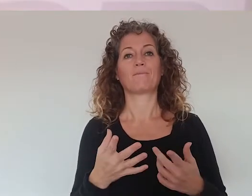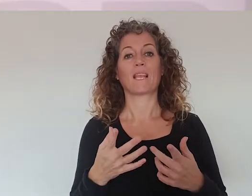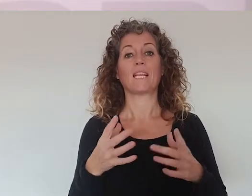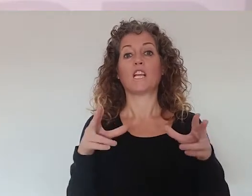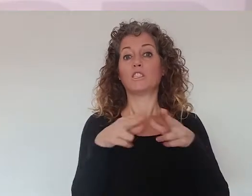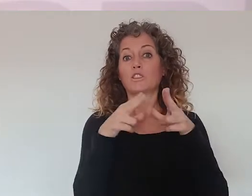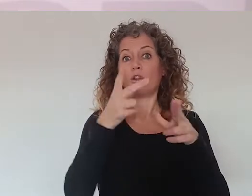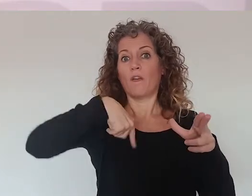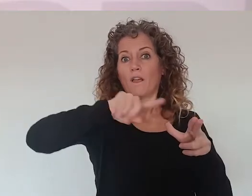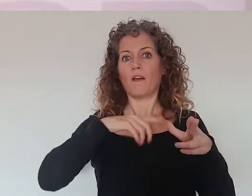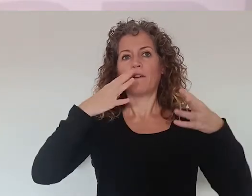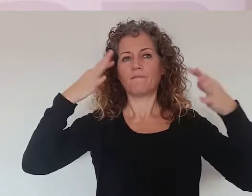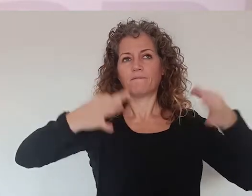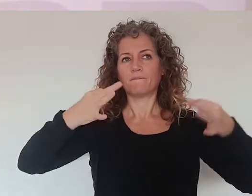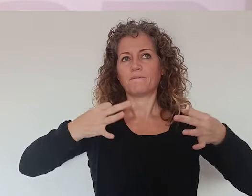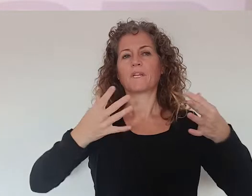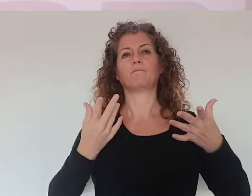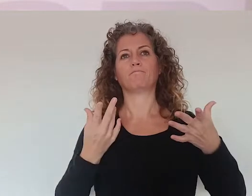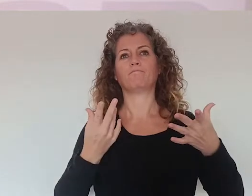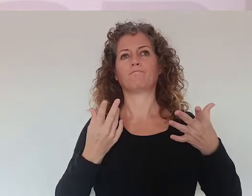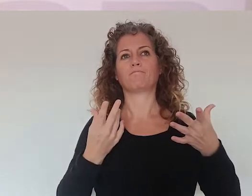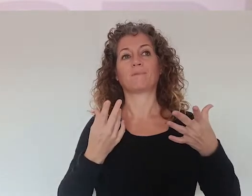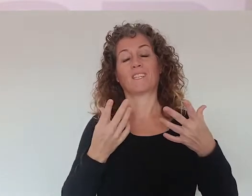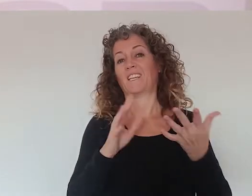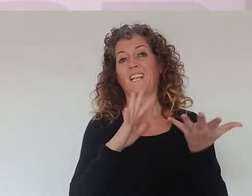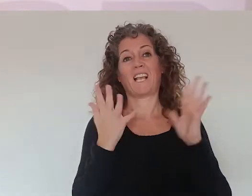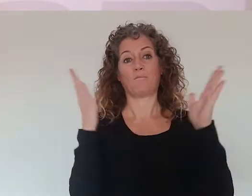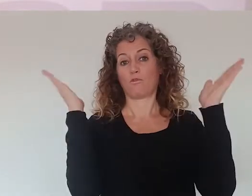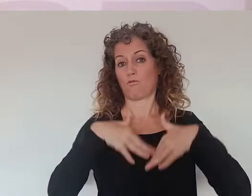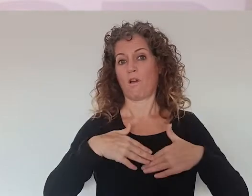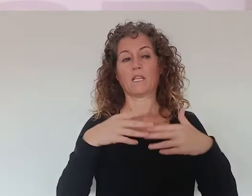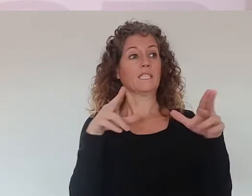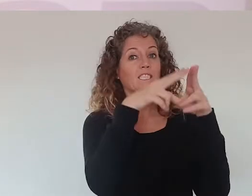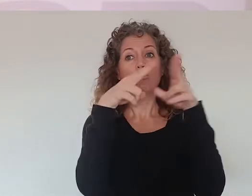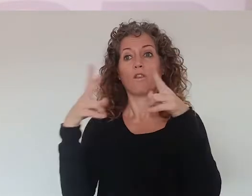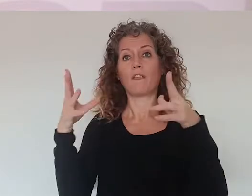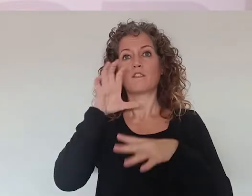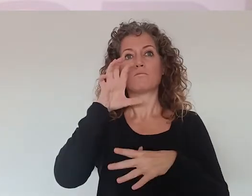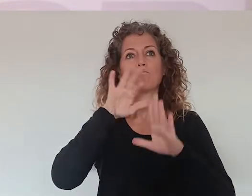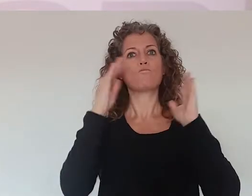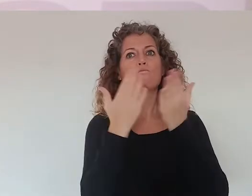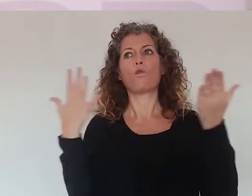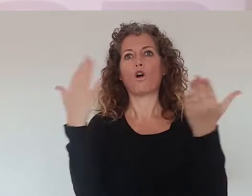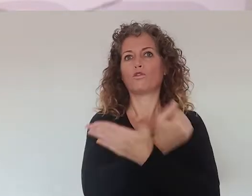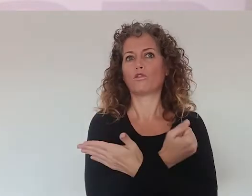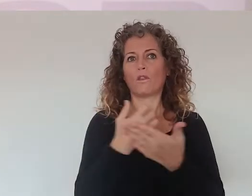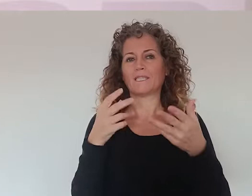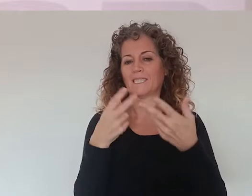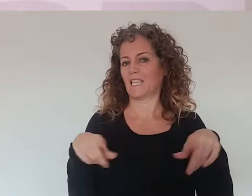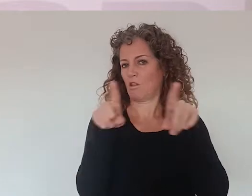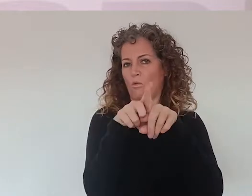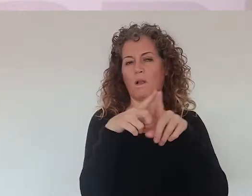Lo que sí ocurre en nuestra sociedad, y eso lamentablemente no ha cambiado, y ocurre en todas las sociedades del mundo, las sociedades